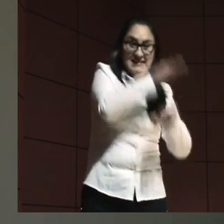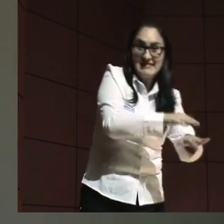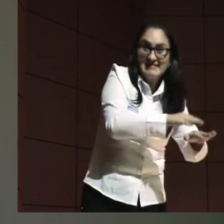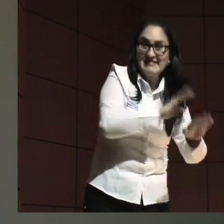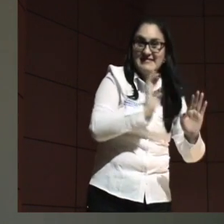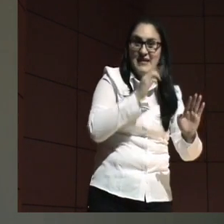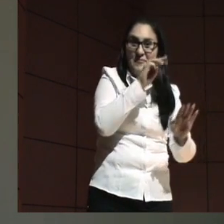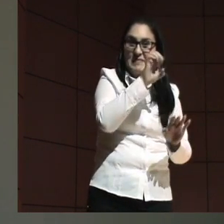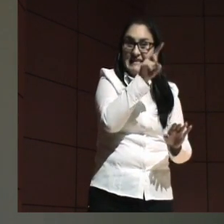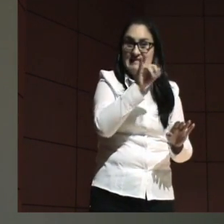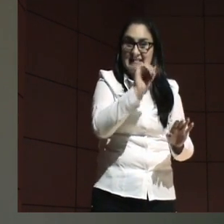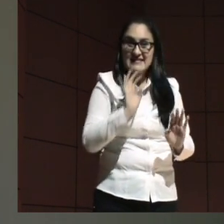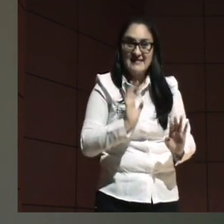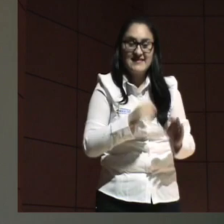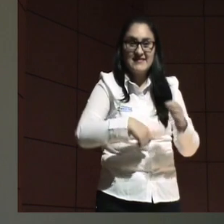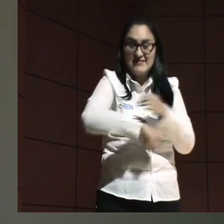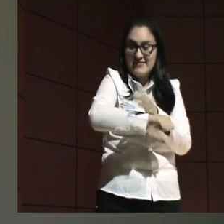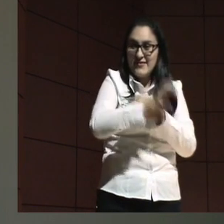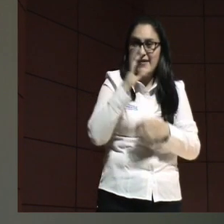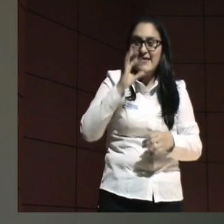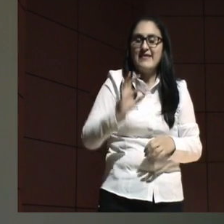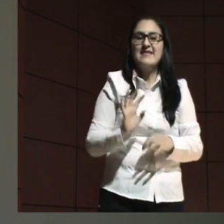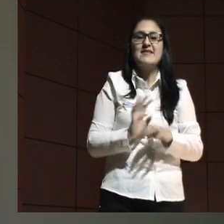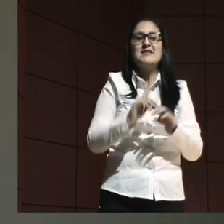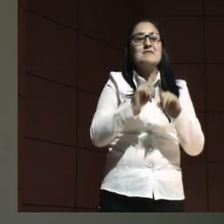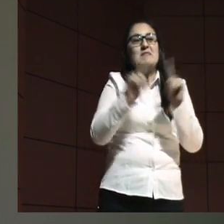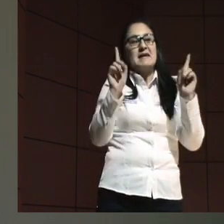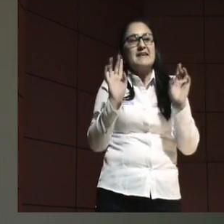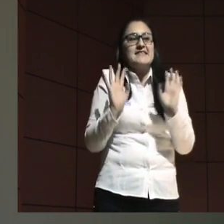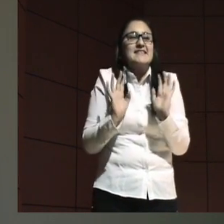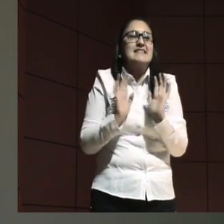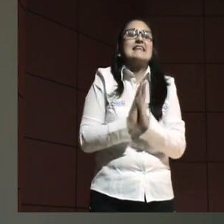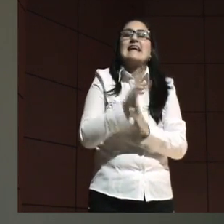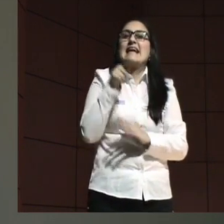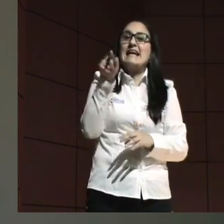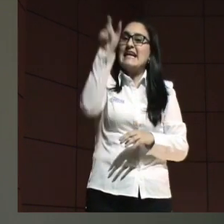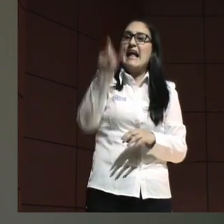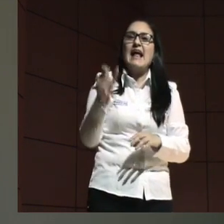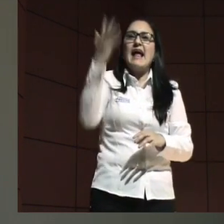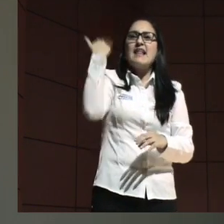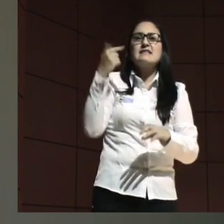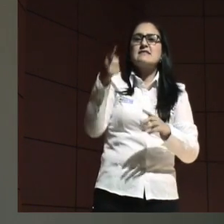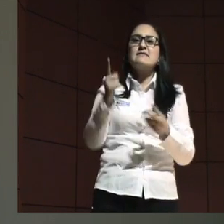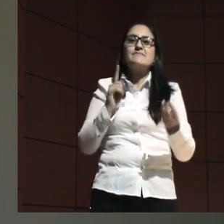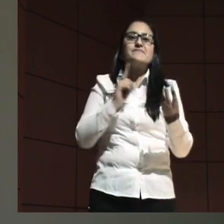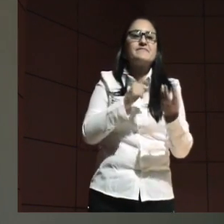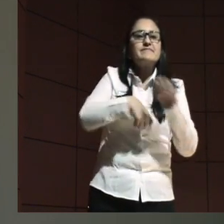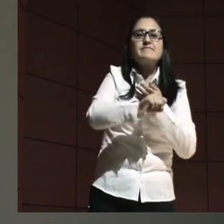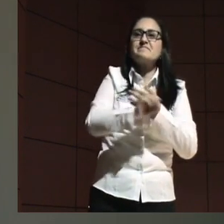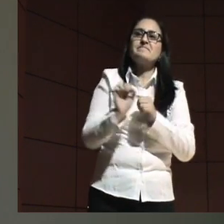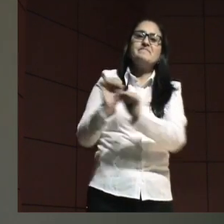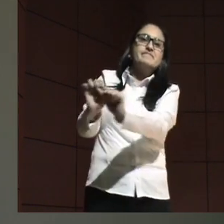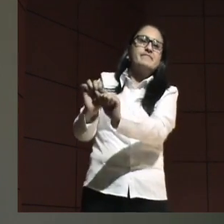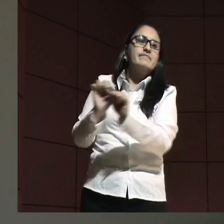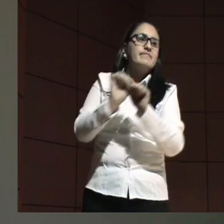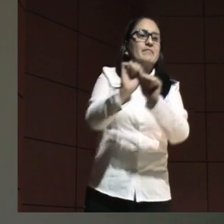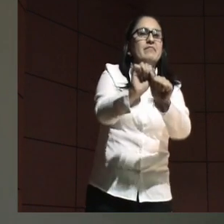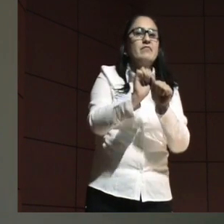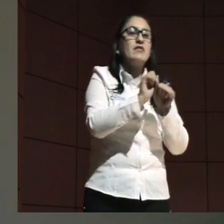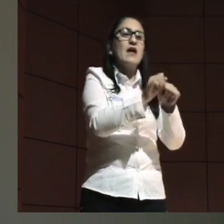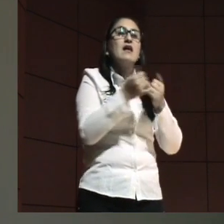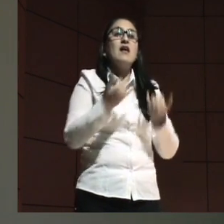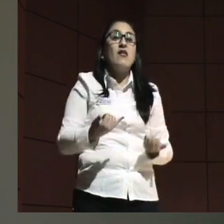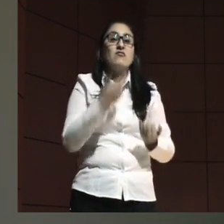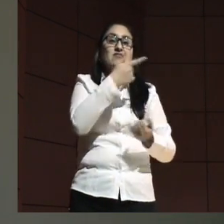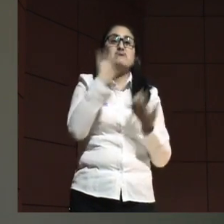del jugador Messi, pero él no lo aceptaba en muchos equipos por eso. Hoy es la gran